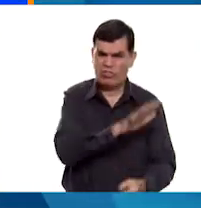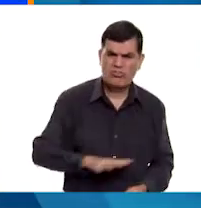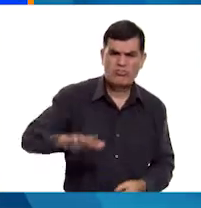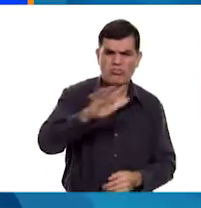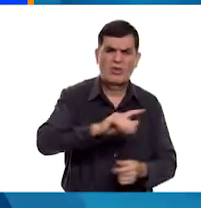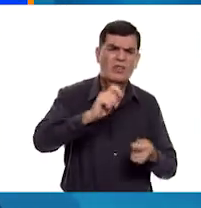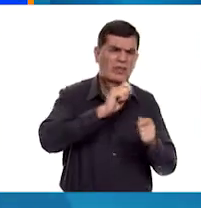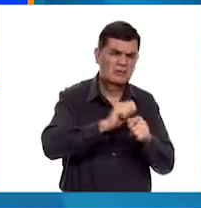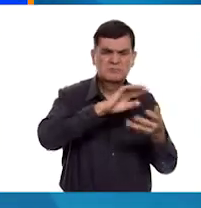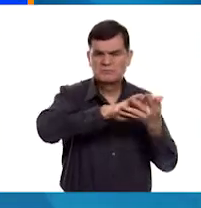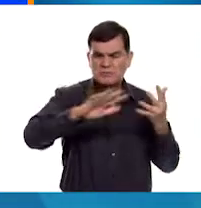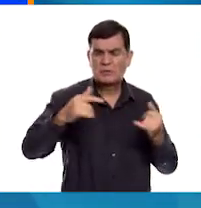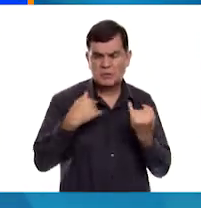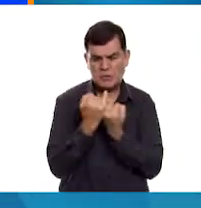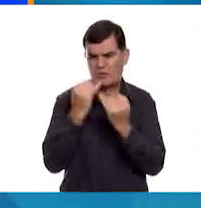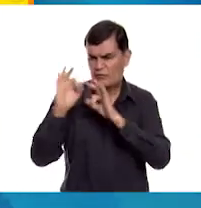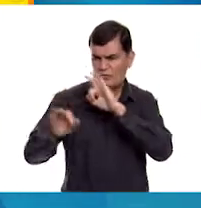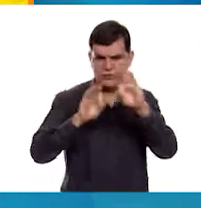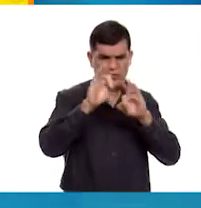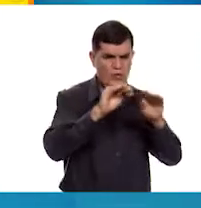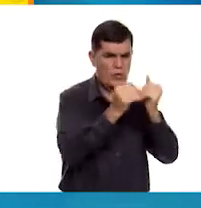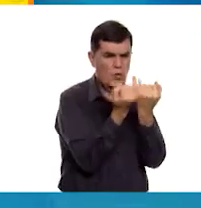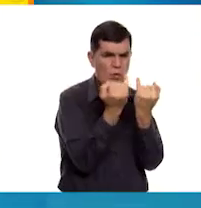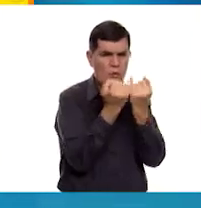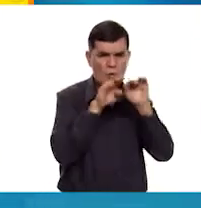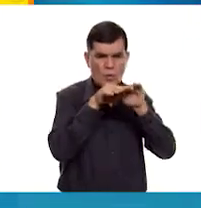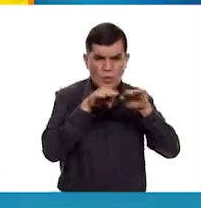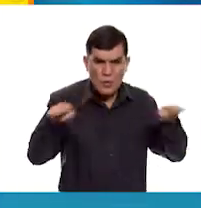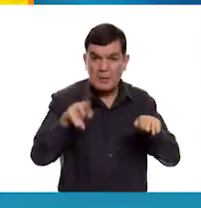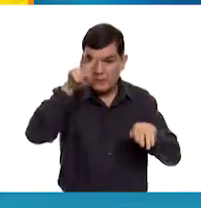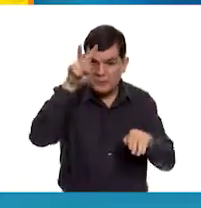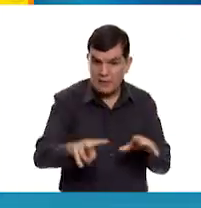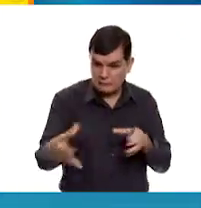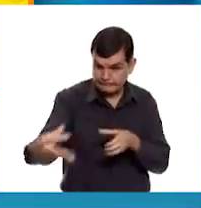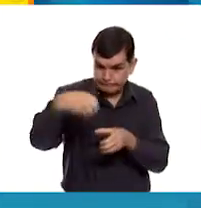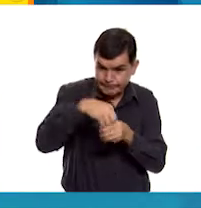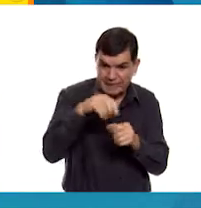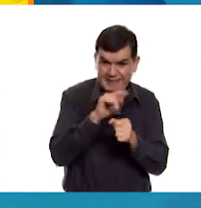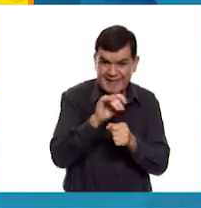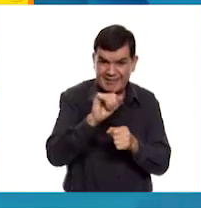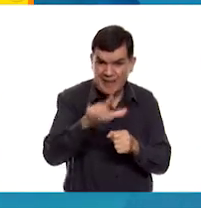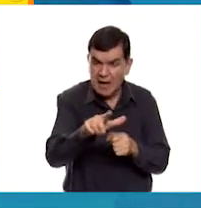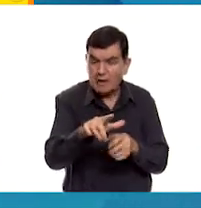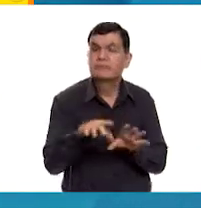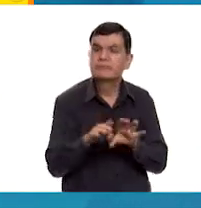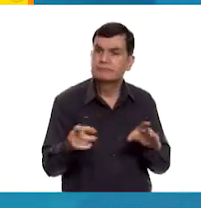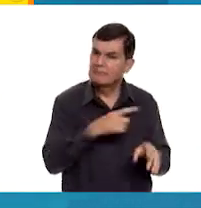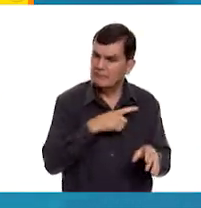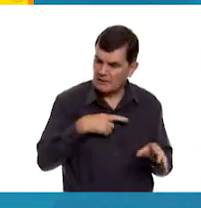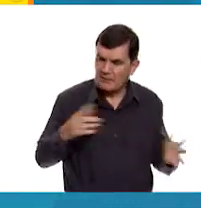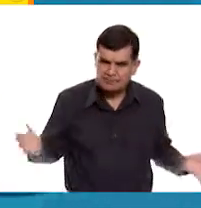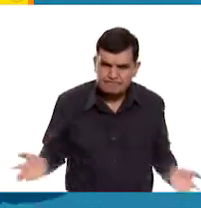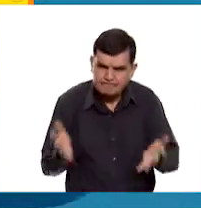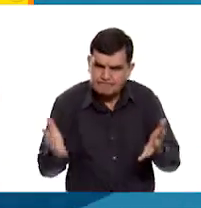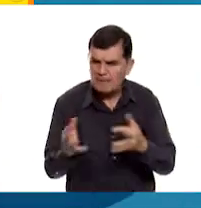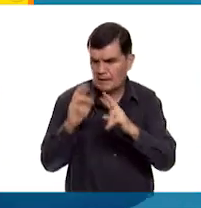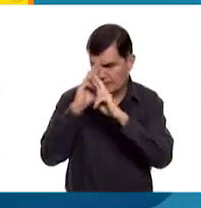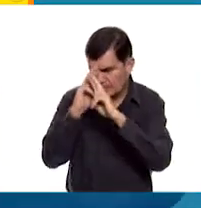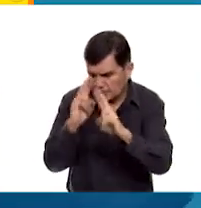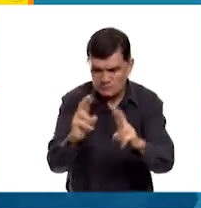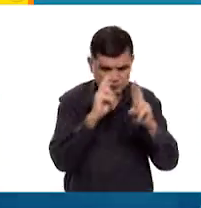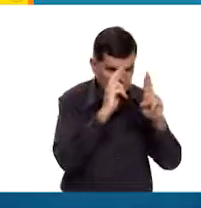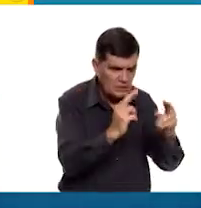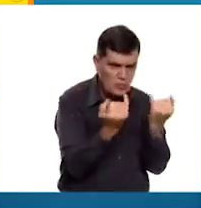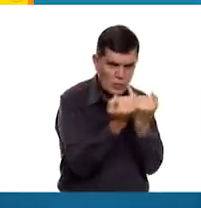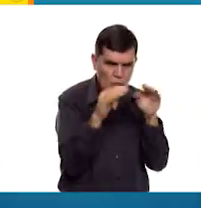redes y a ser tratados con igualdad. Para lograr una verdadera inclusión digital, debemos incentivar el respeto, la igualdad